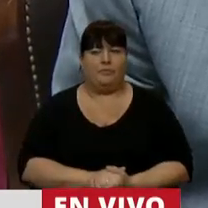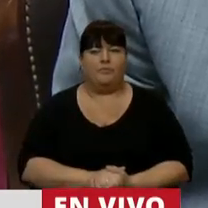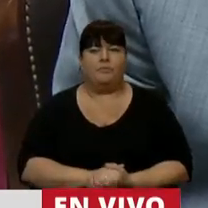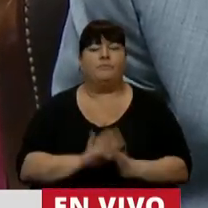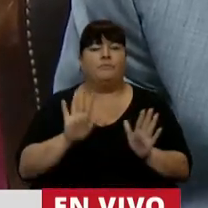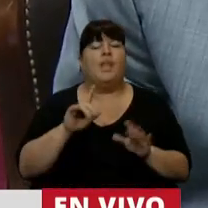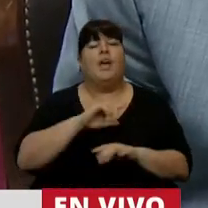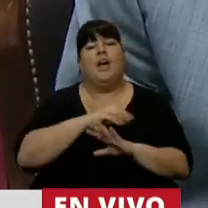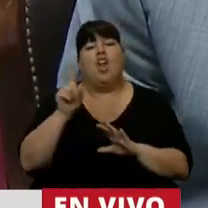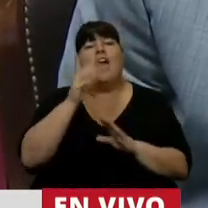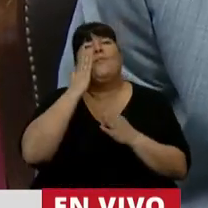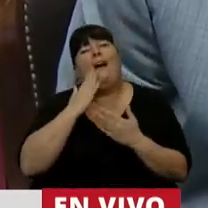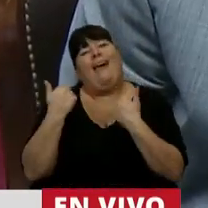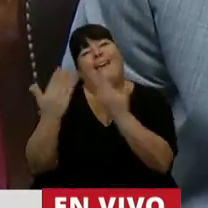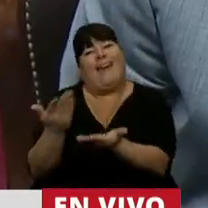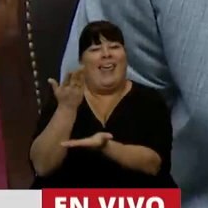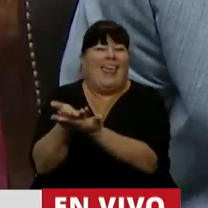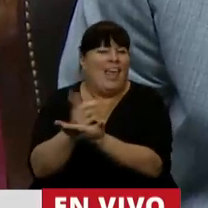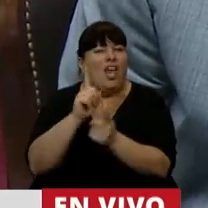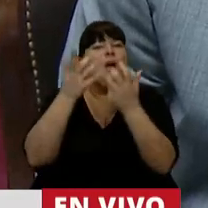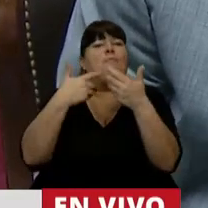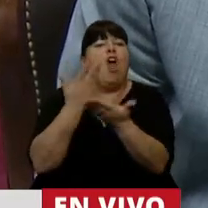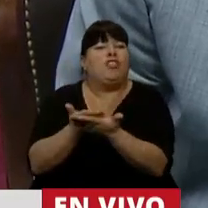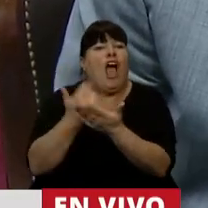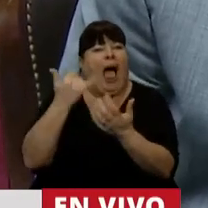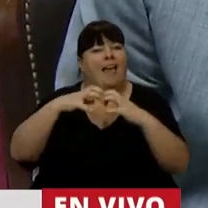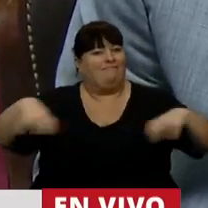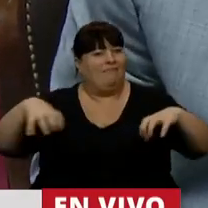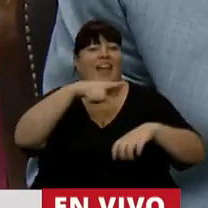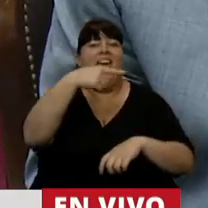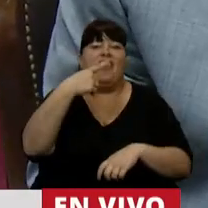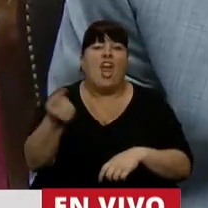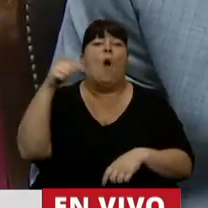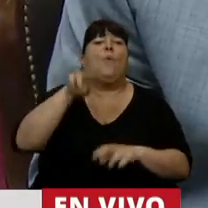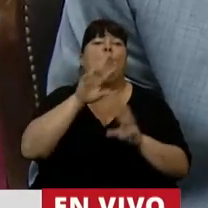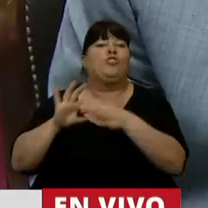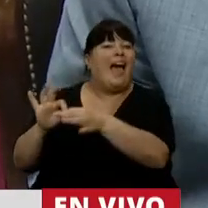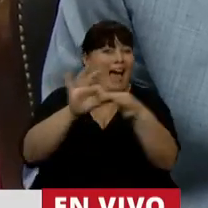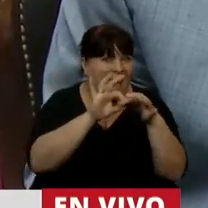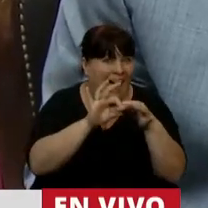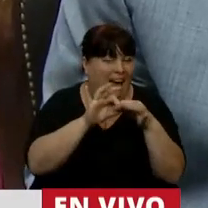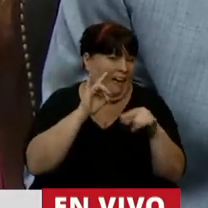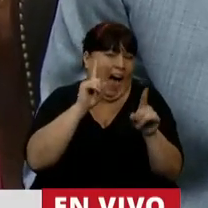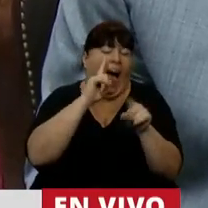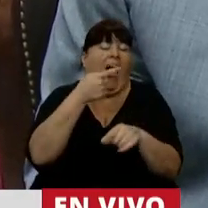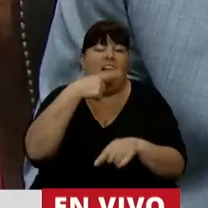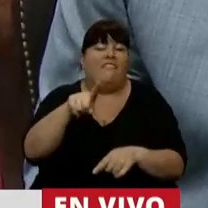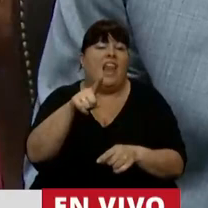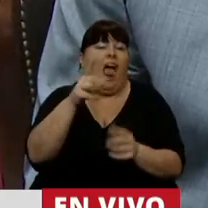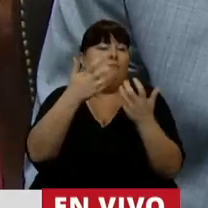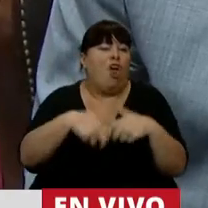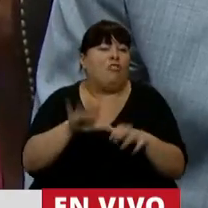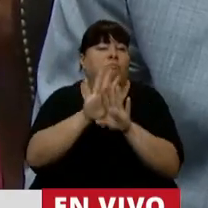Y lejos de ser generoso, envió un proyecto que nos divide cuando él dijo que venía a unirnos. Y además